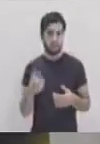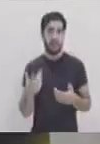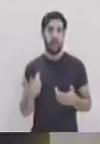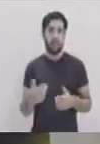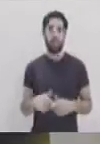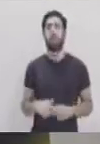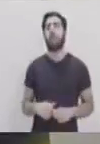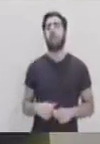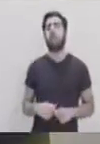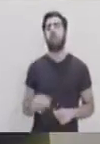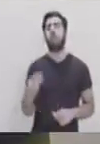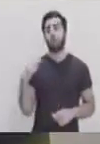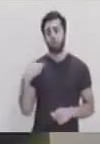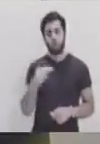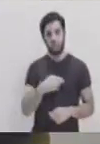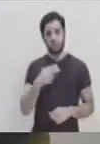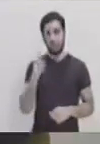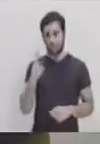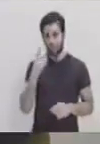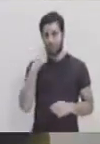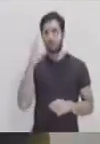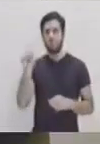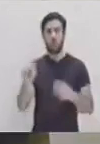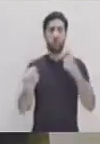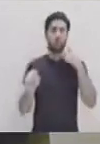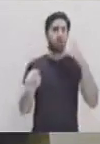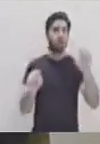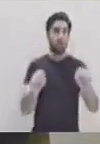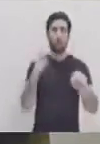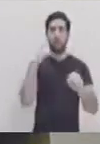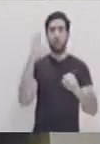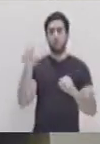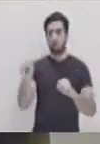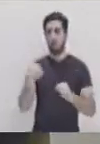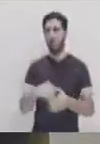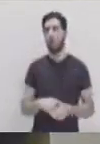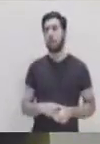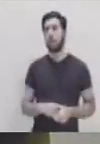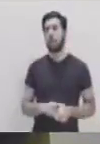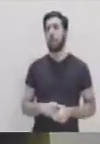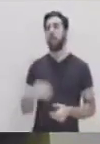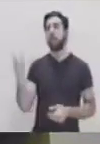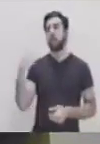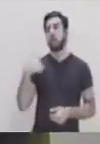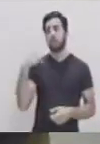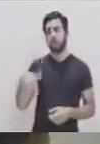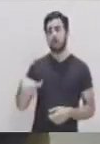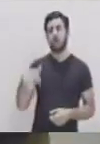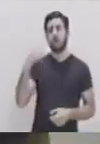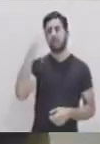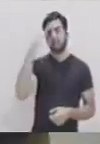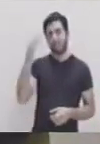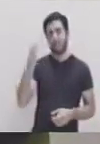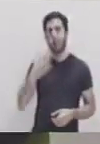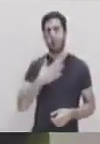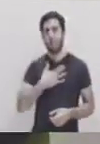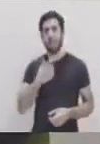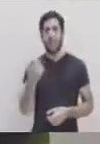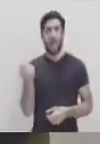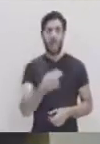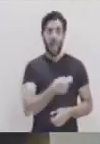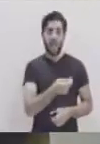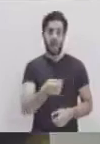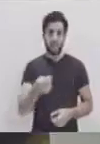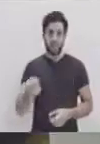o lo contrario, ¿verdad? Entonces, sí tenemos que tomar mucho eso en cuenta. Y solo quiero dar un saludo, ya que estamos hablando de la